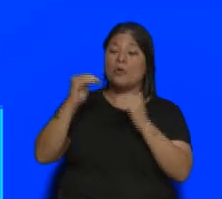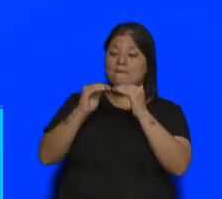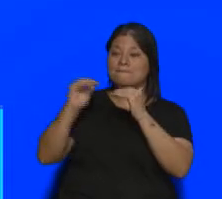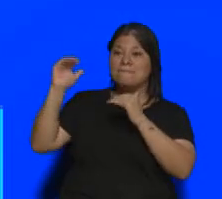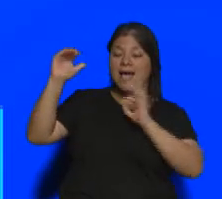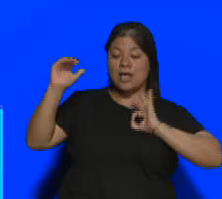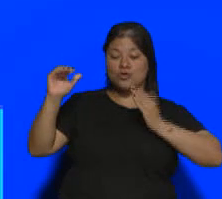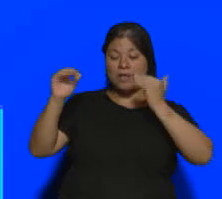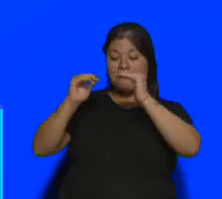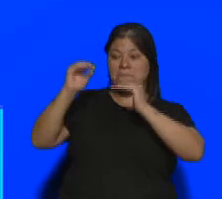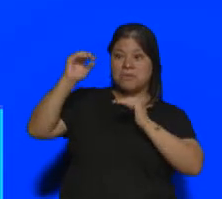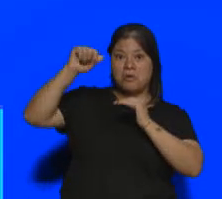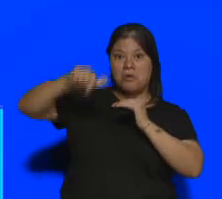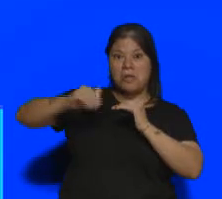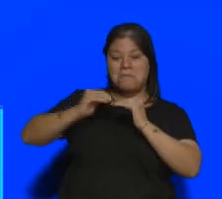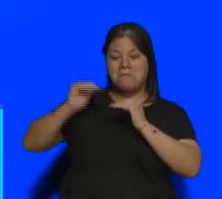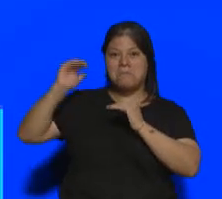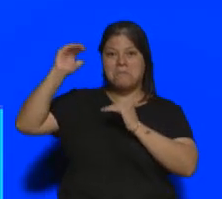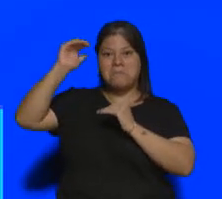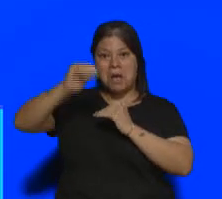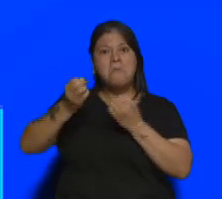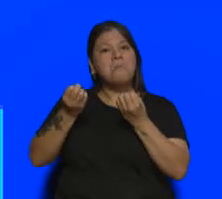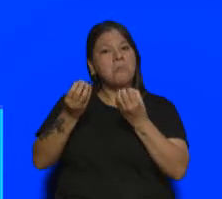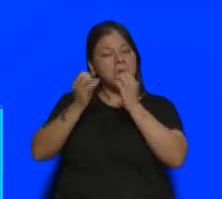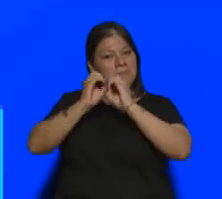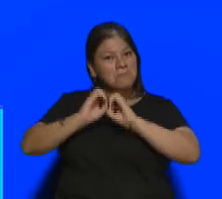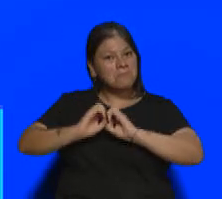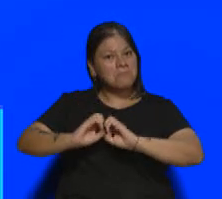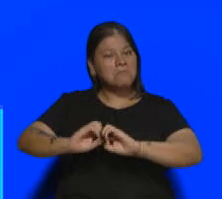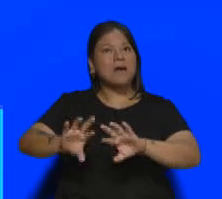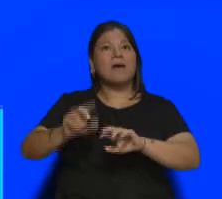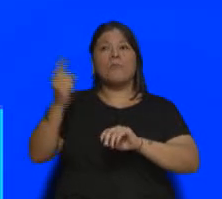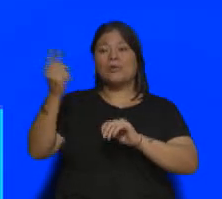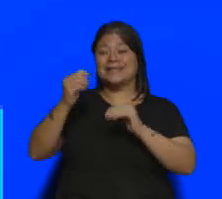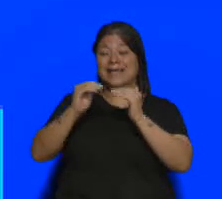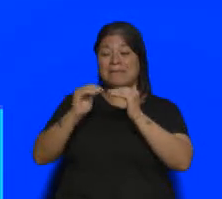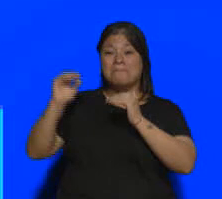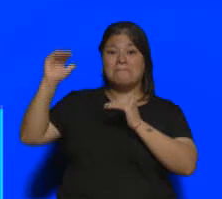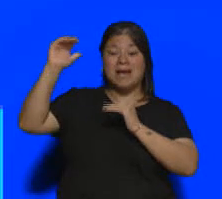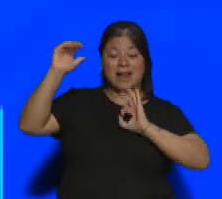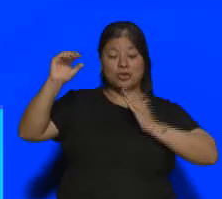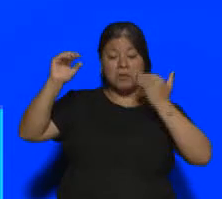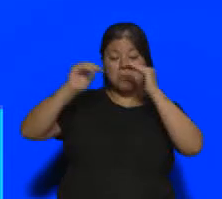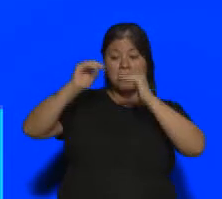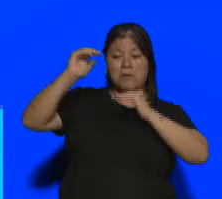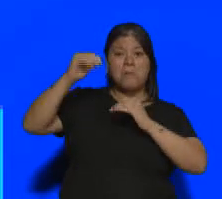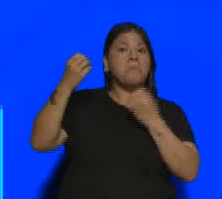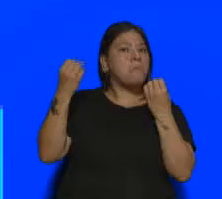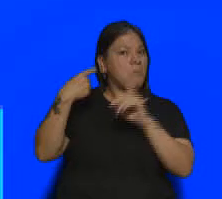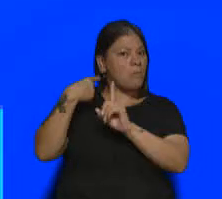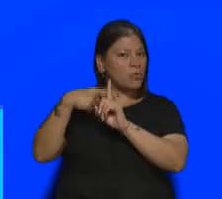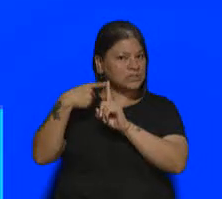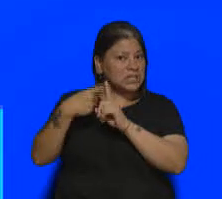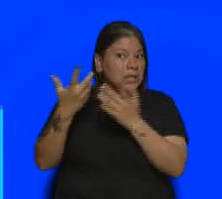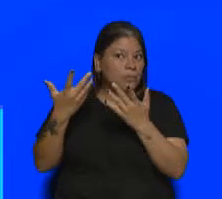cual hemos comenzado muy bien. Si ya tenemos un porcentaje superior que el año pasado, es muy bueno frente a la situación general.